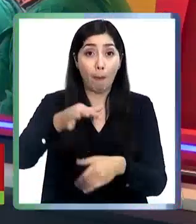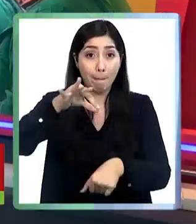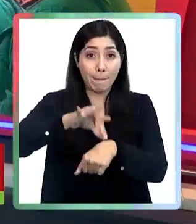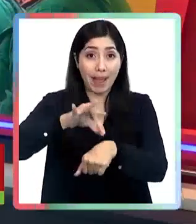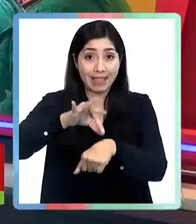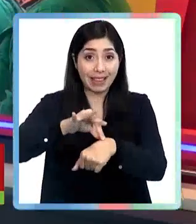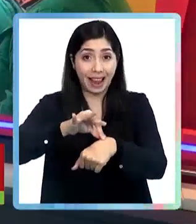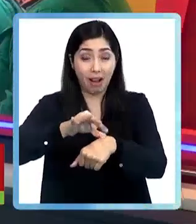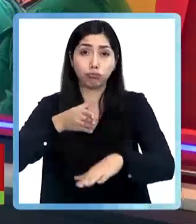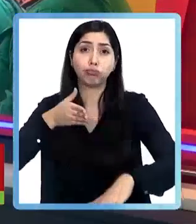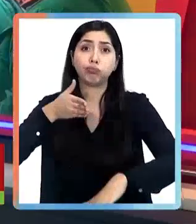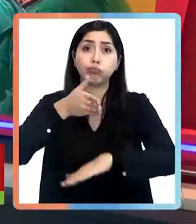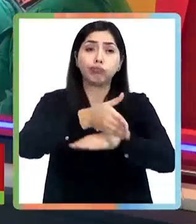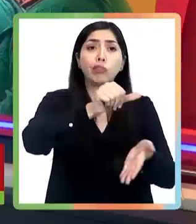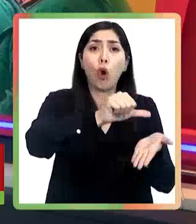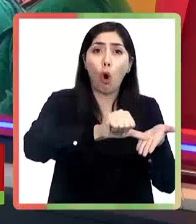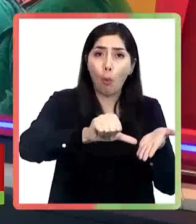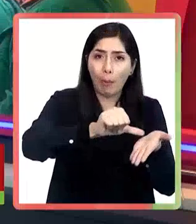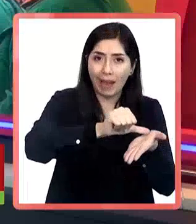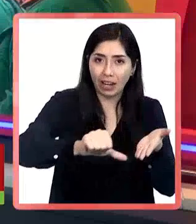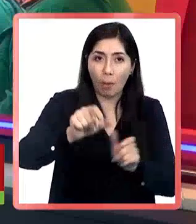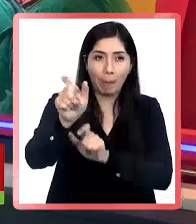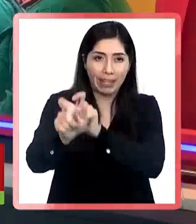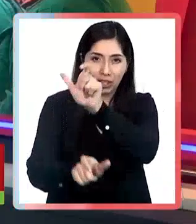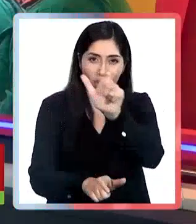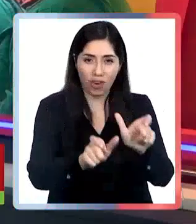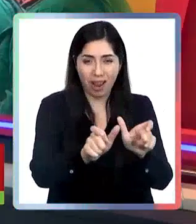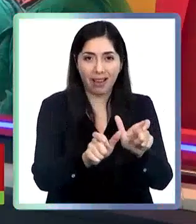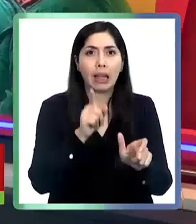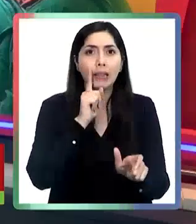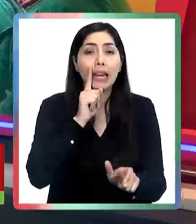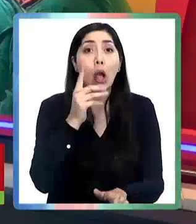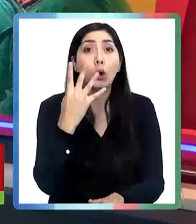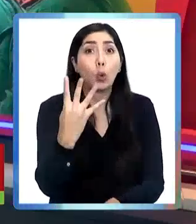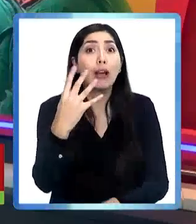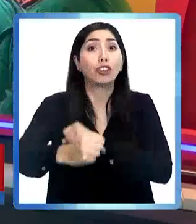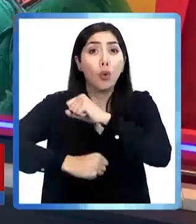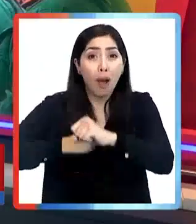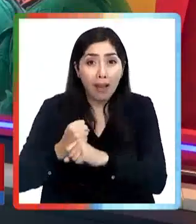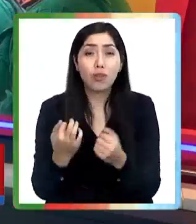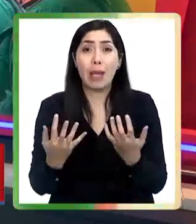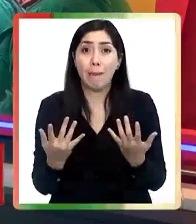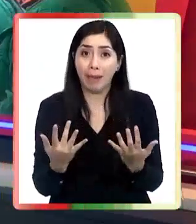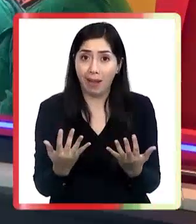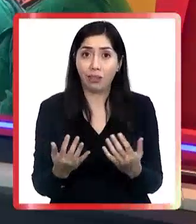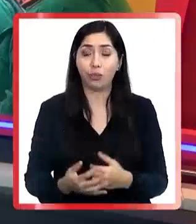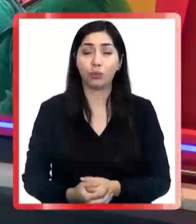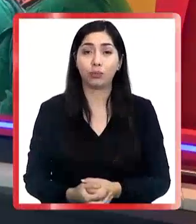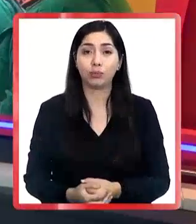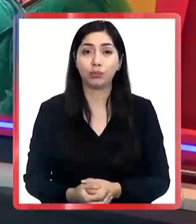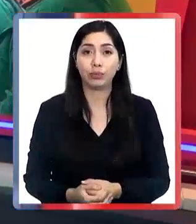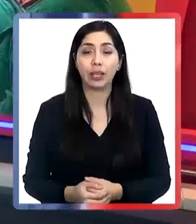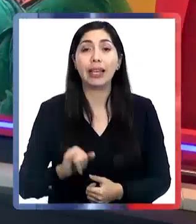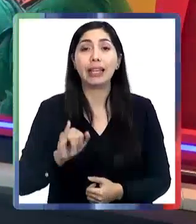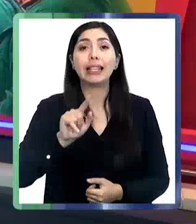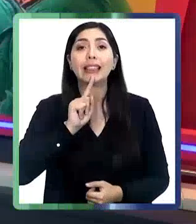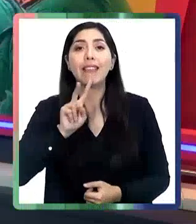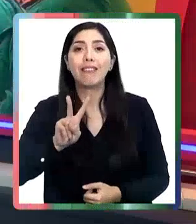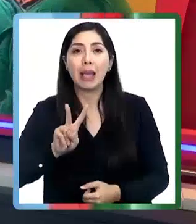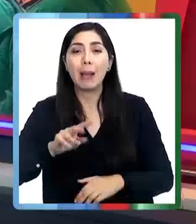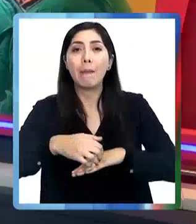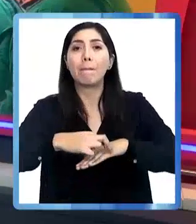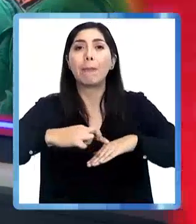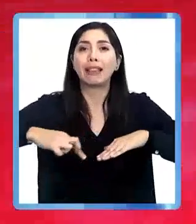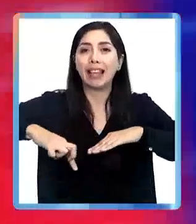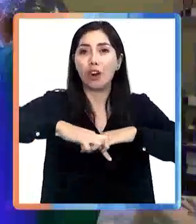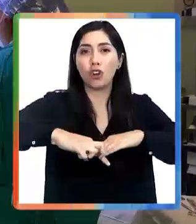realizó una ronda quirúrgica en la que se operaron pacientes que llevaban cuatro años esperando una intervención. ITV Patagonia